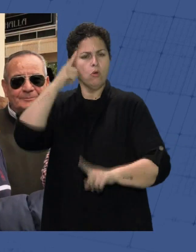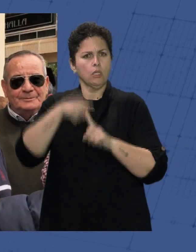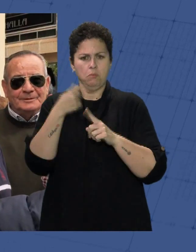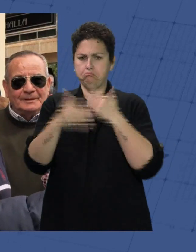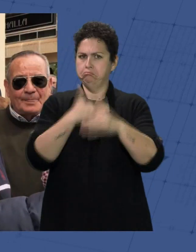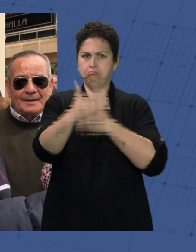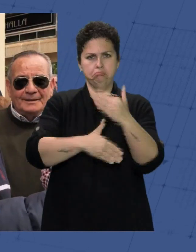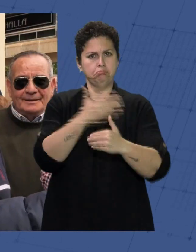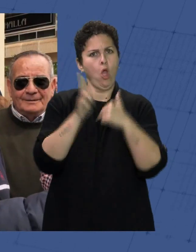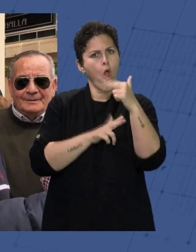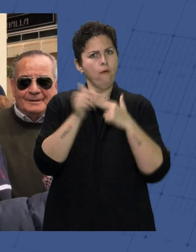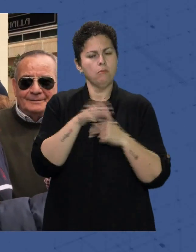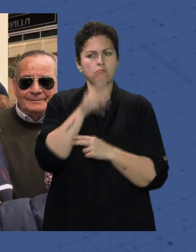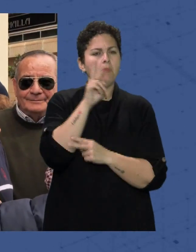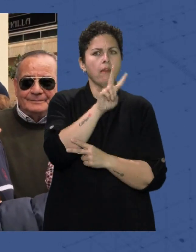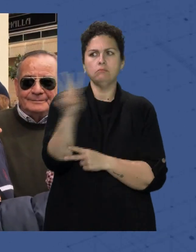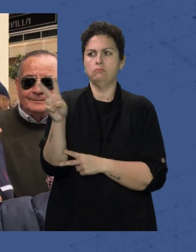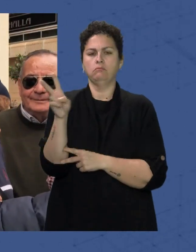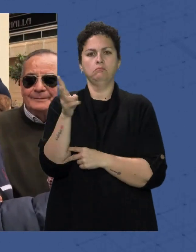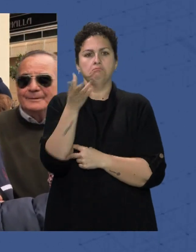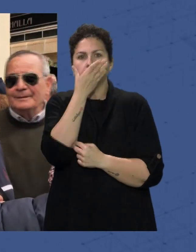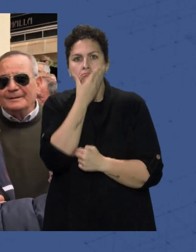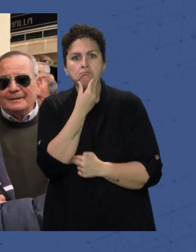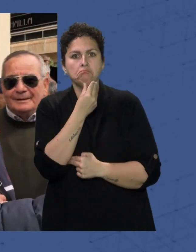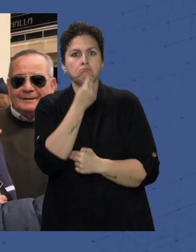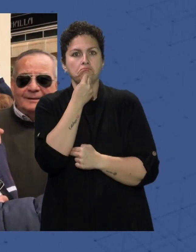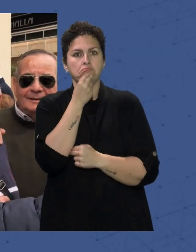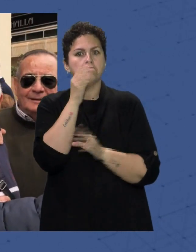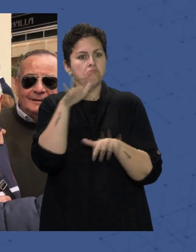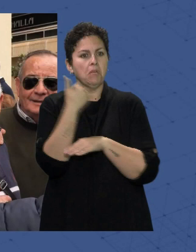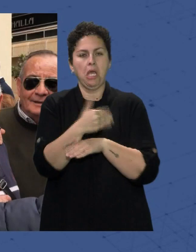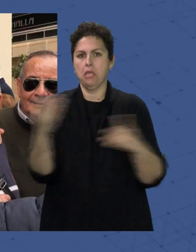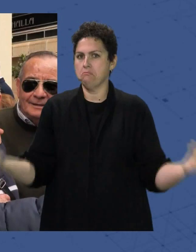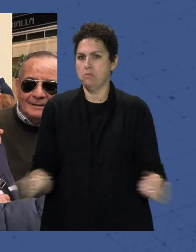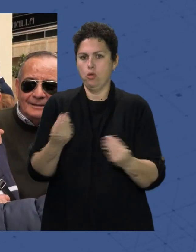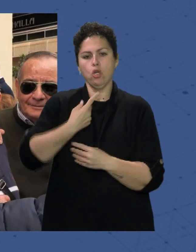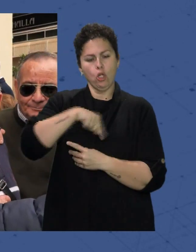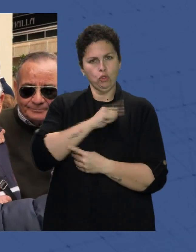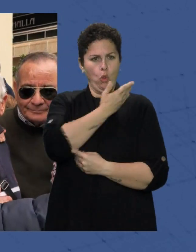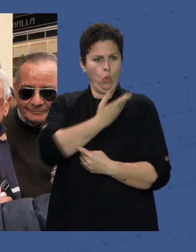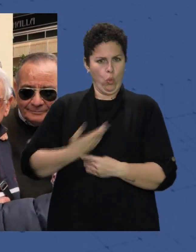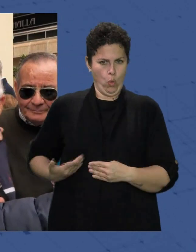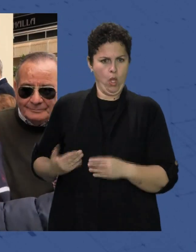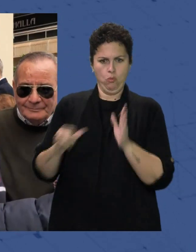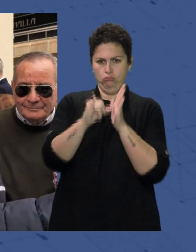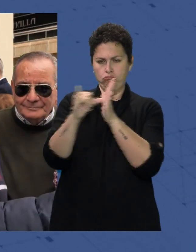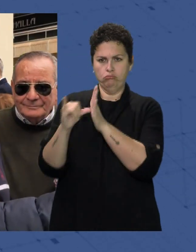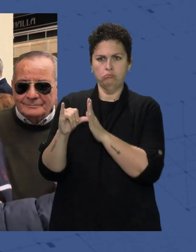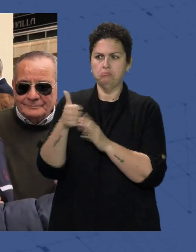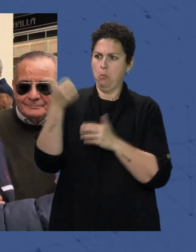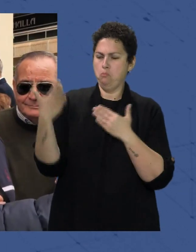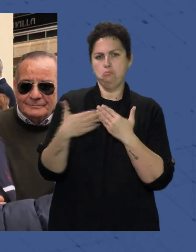de ver la alegría, el rearce que ha ganado la calle y nosotros los propietarios con la modernidad